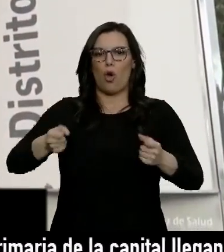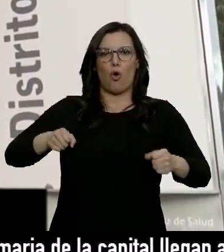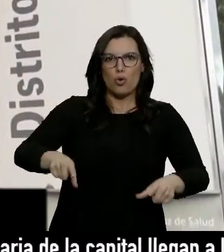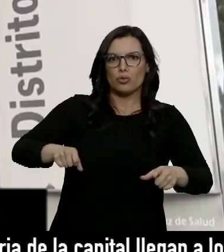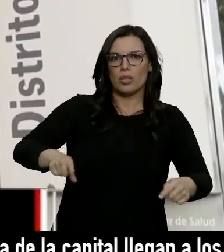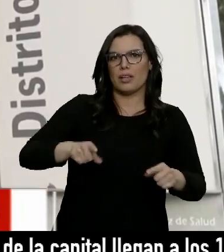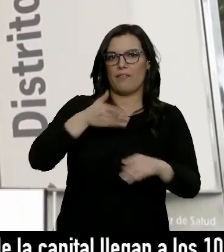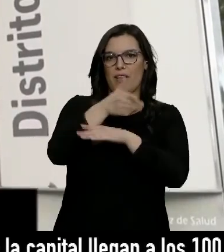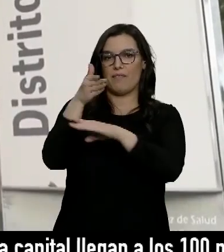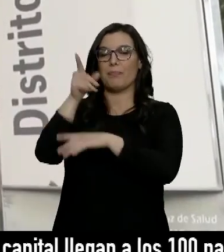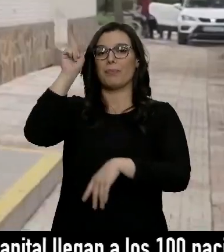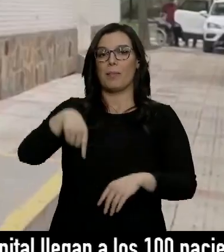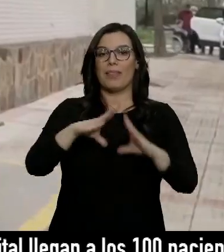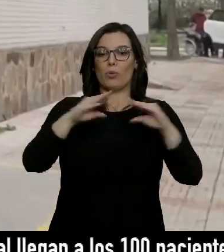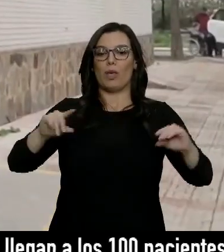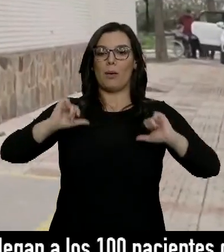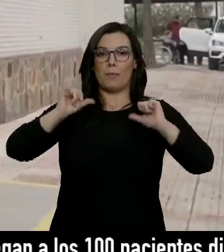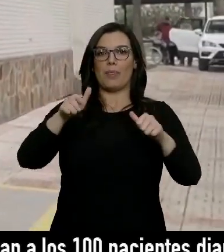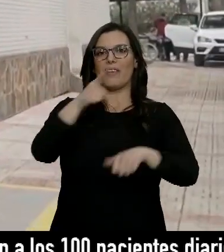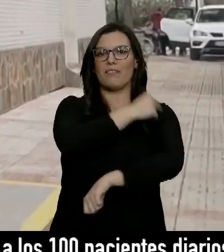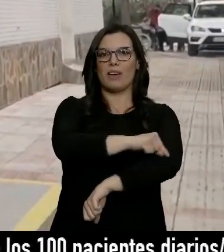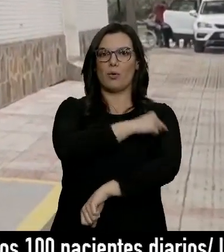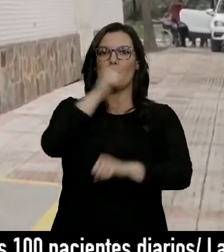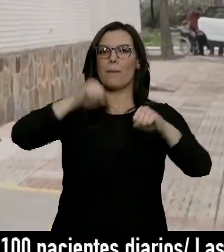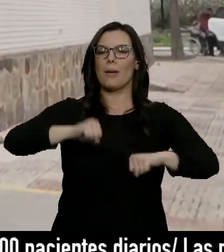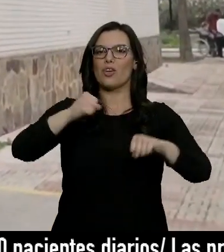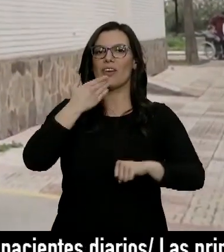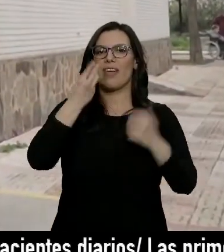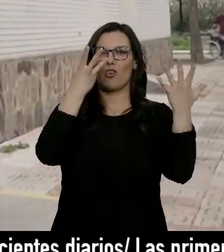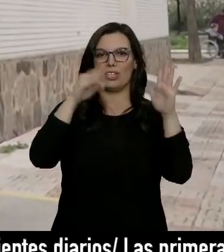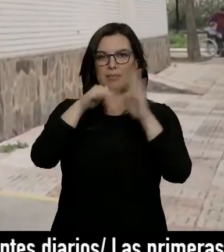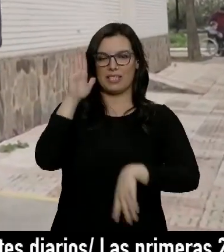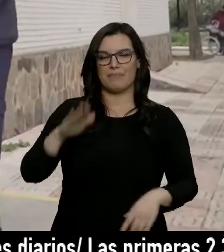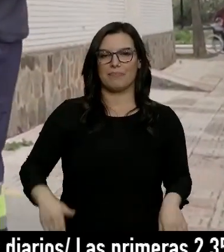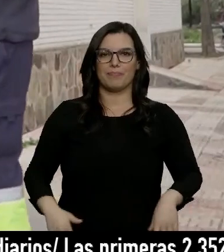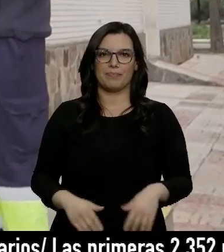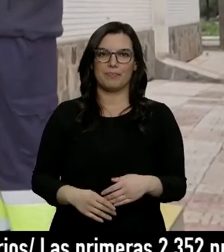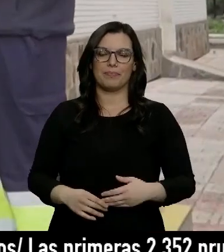En Andalucía también se ha comenzado con la vacunación a los mayores de 80 años.